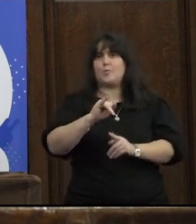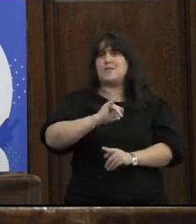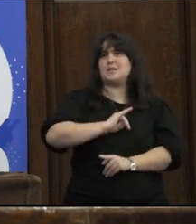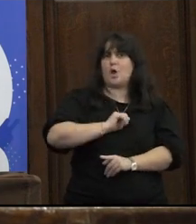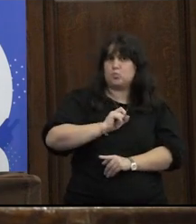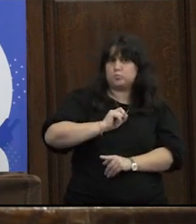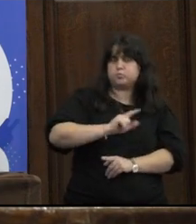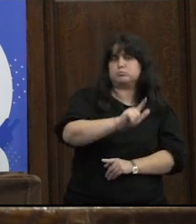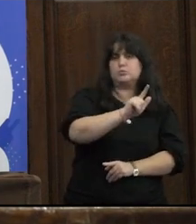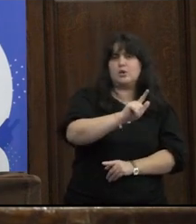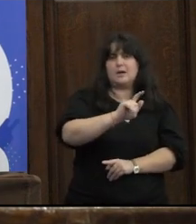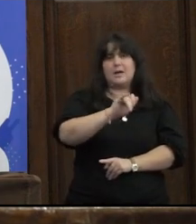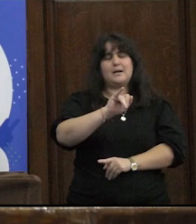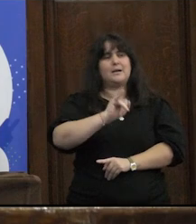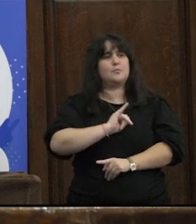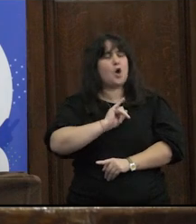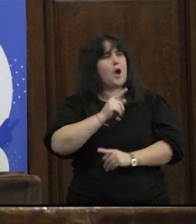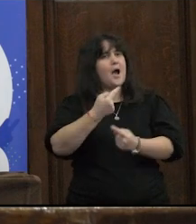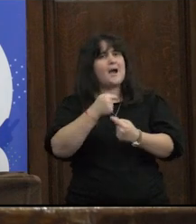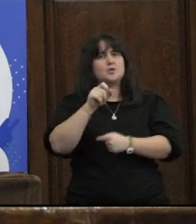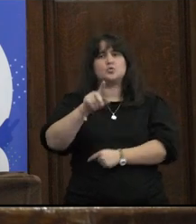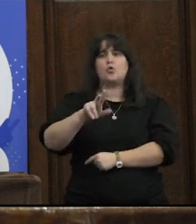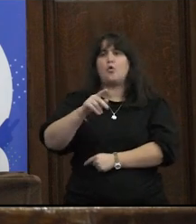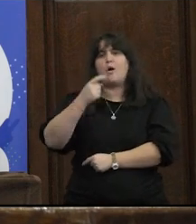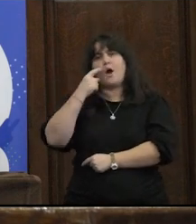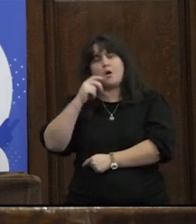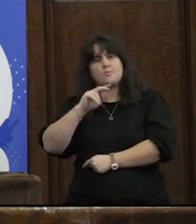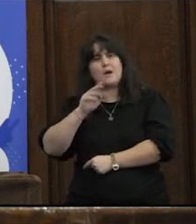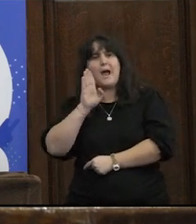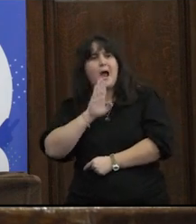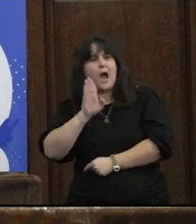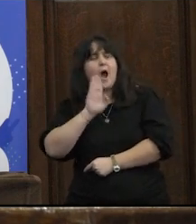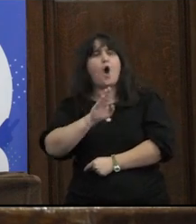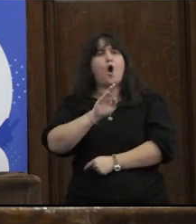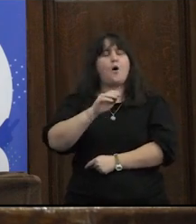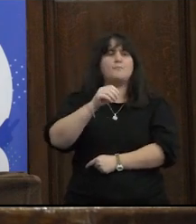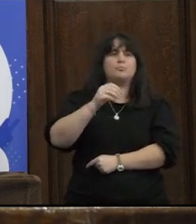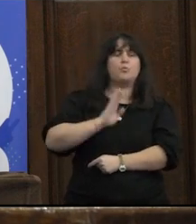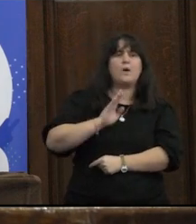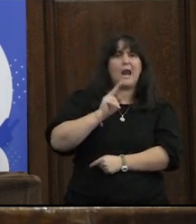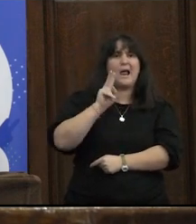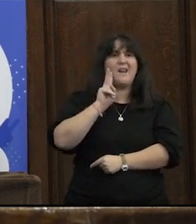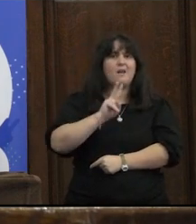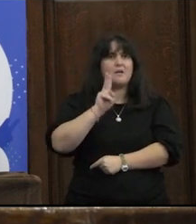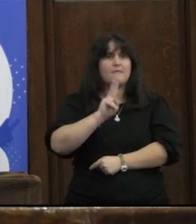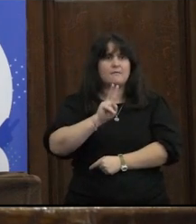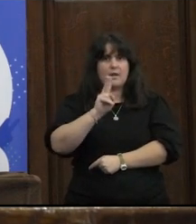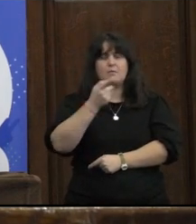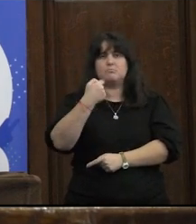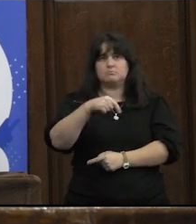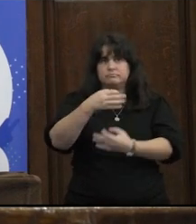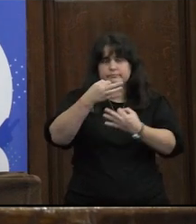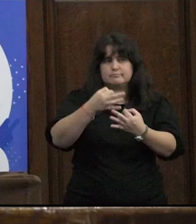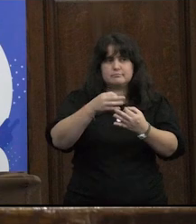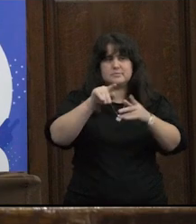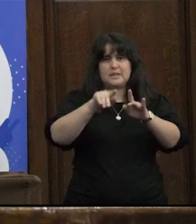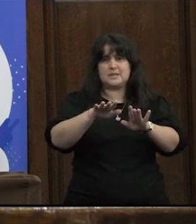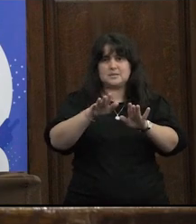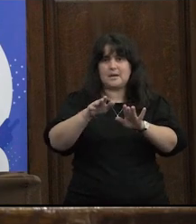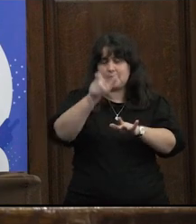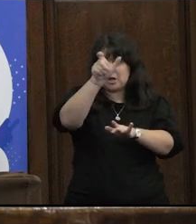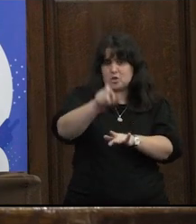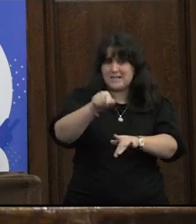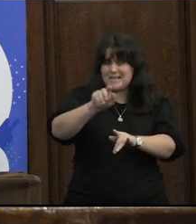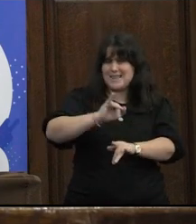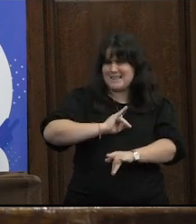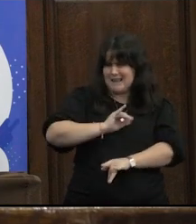identidad vamos a decir que trabajamos con varones gays con mujeres lesbianas lo que es definitorio de ese